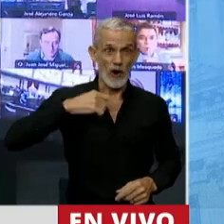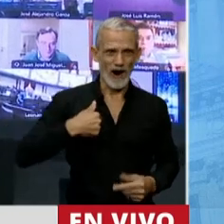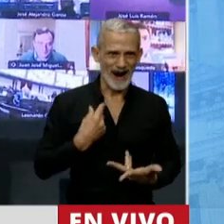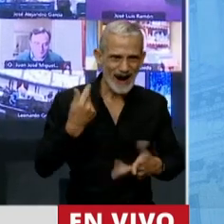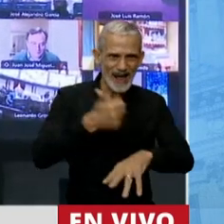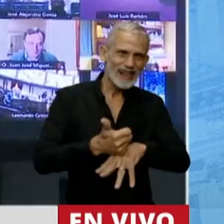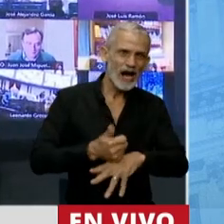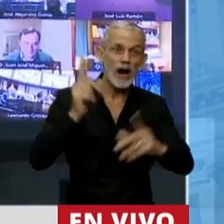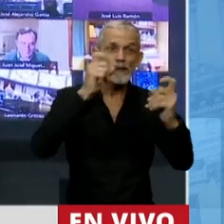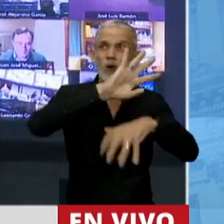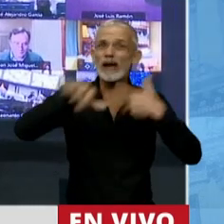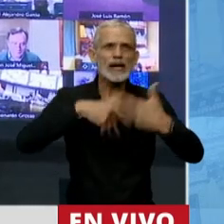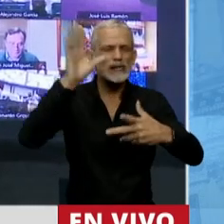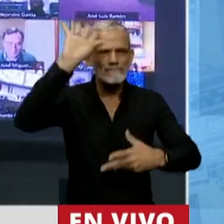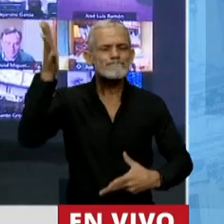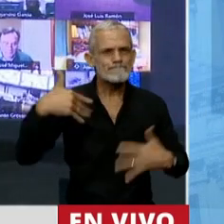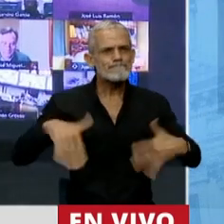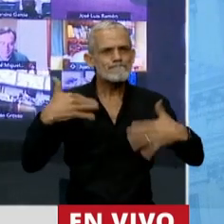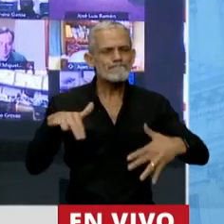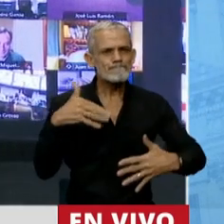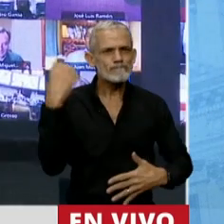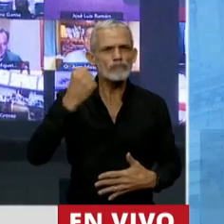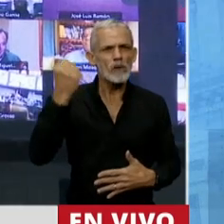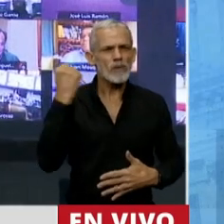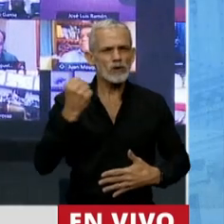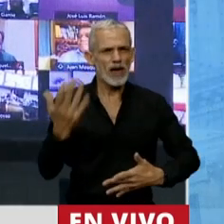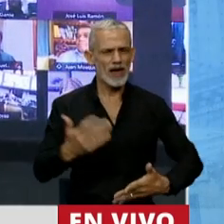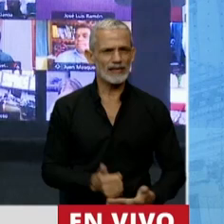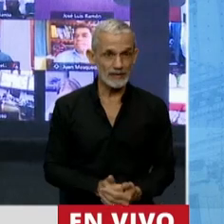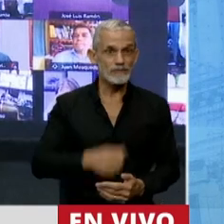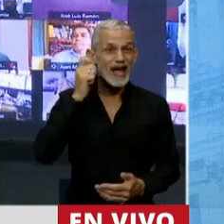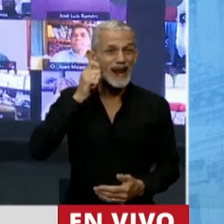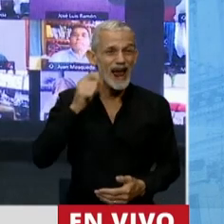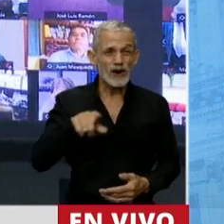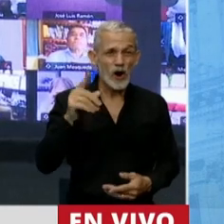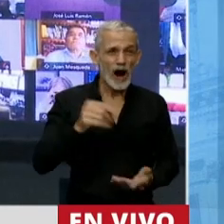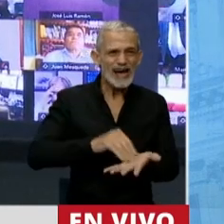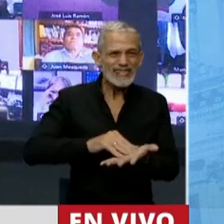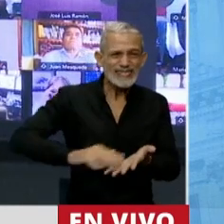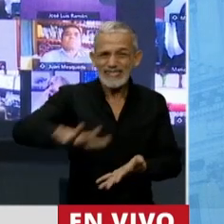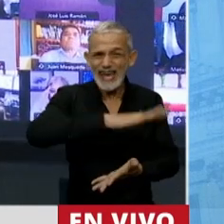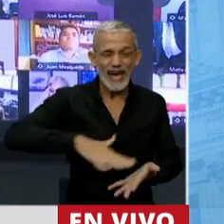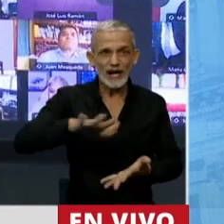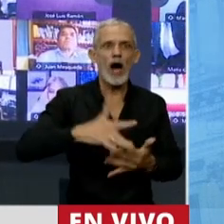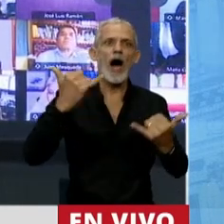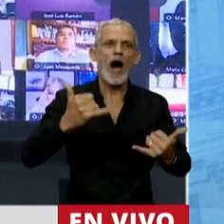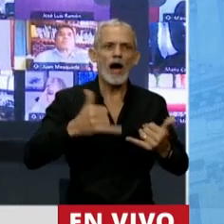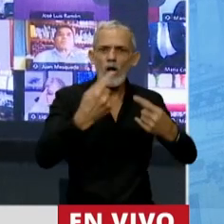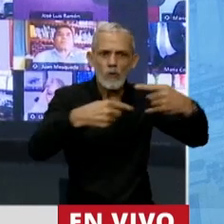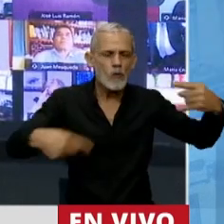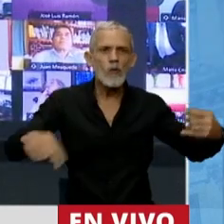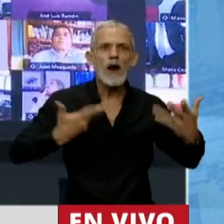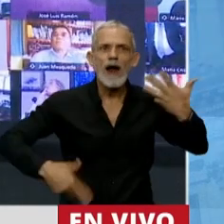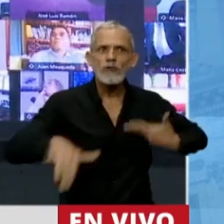problemática ambiental adquiere una relevancia vital. La Rioja es una tierra bendecida por recursos